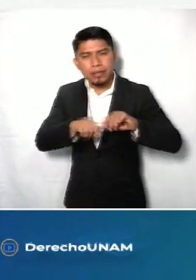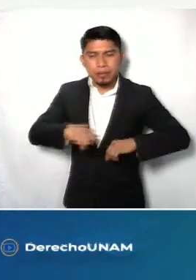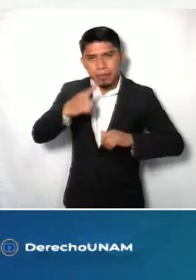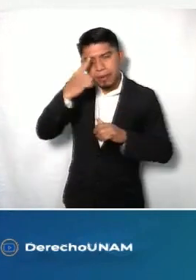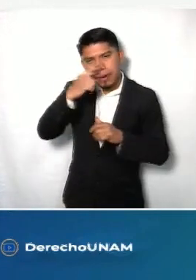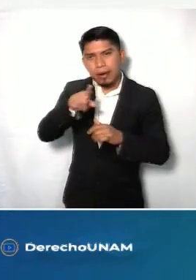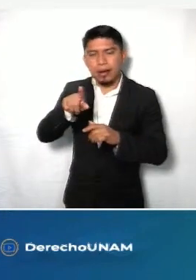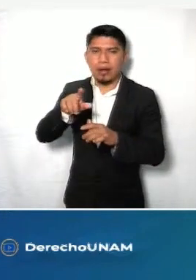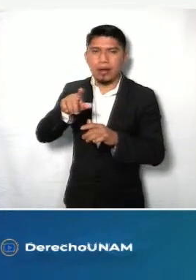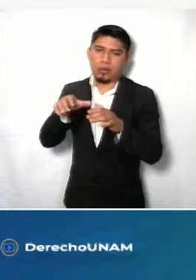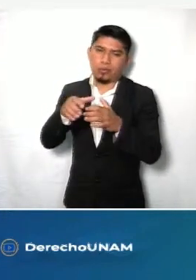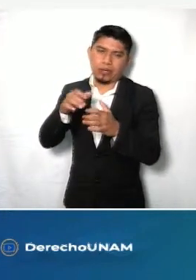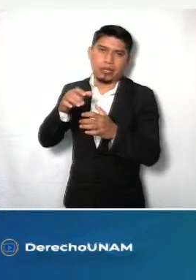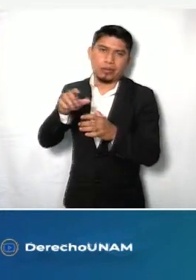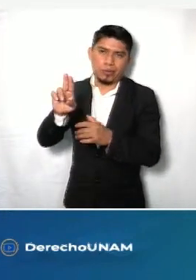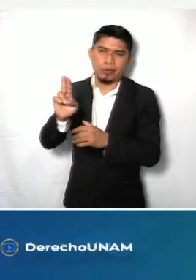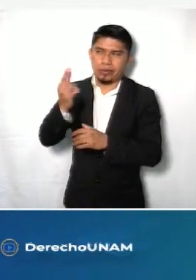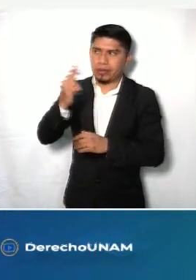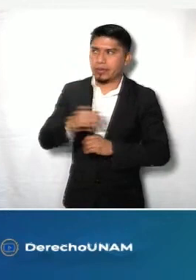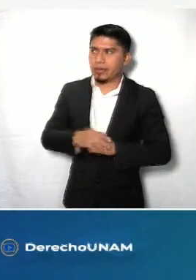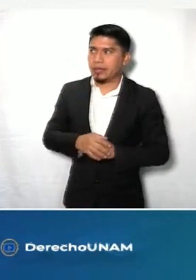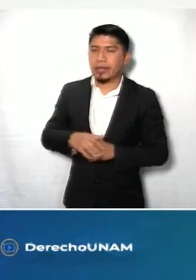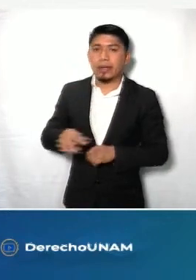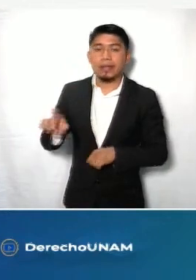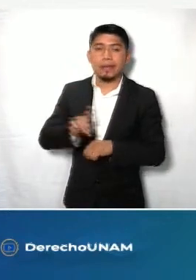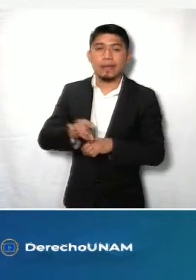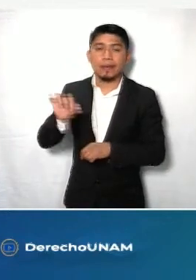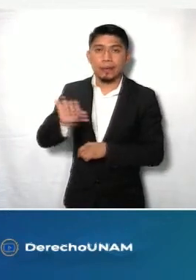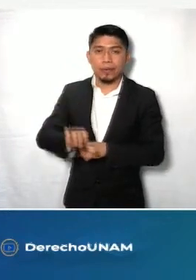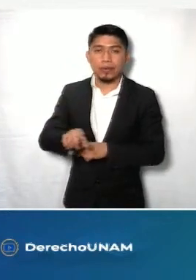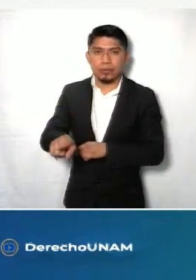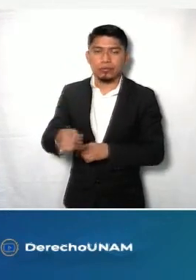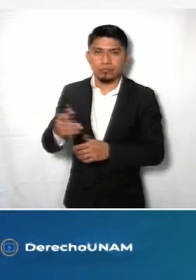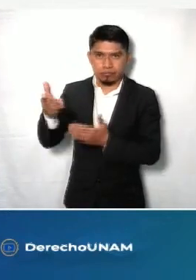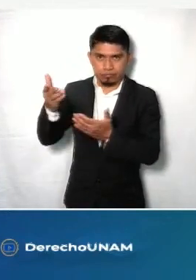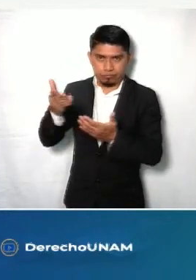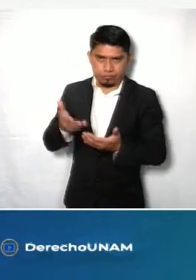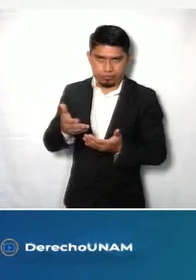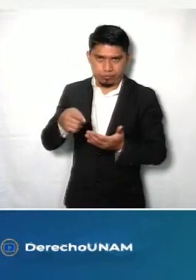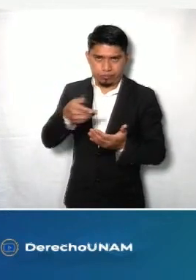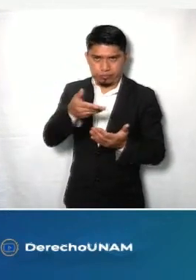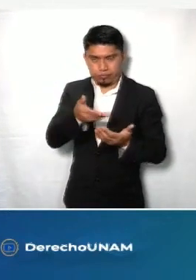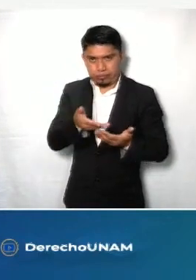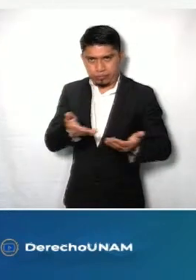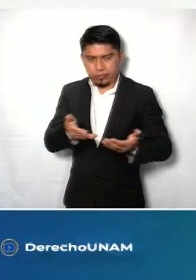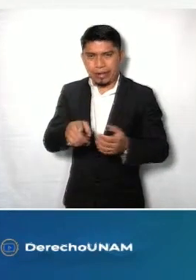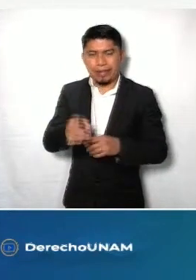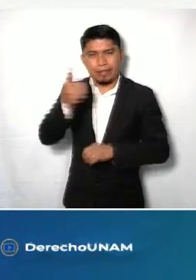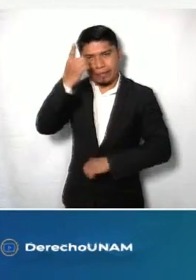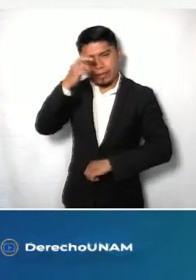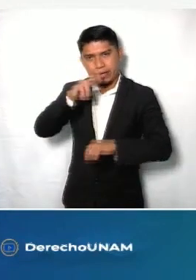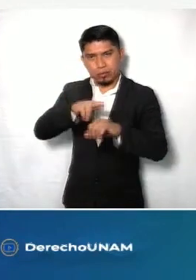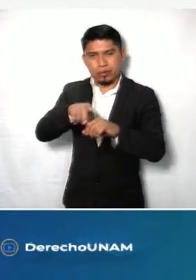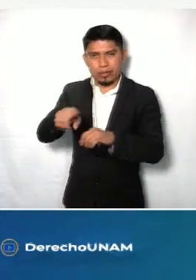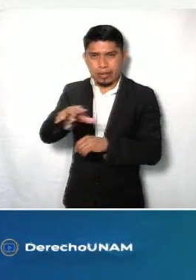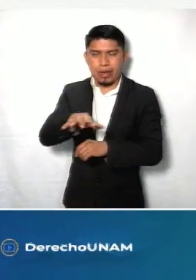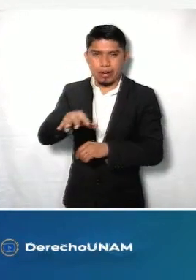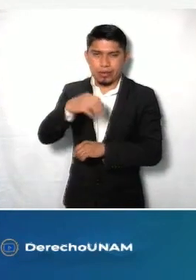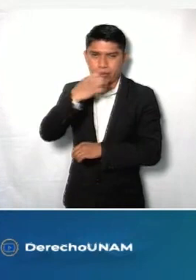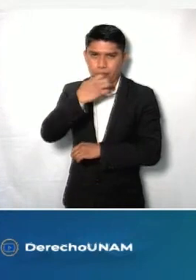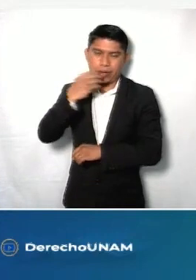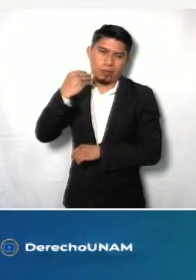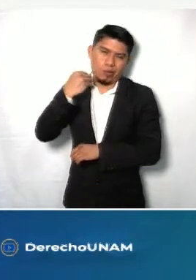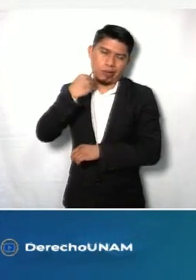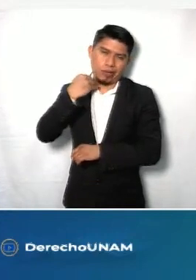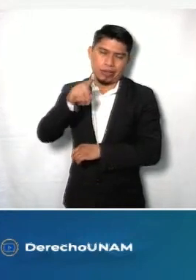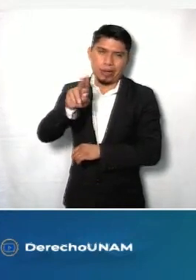comunidad universitaria. El día de hoy nos distinguen con su presencia el Director de la Facultad de Derecho de la Universidad